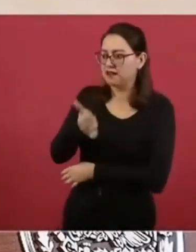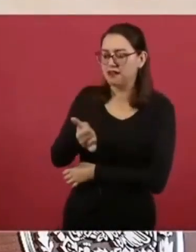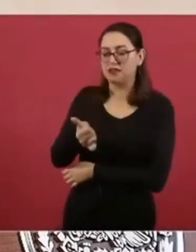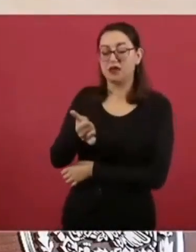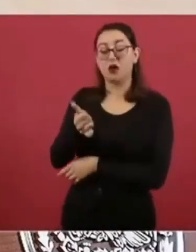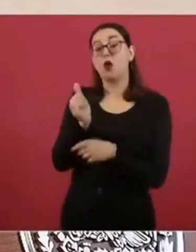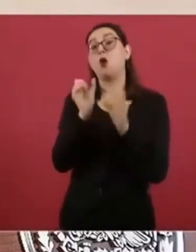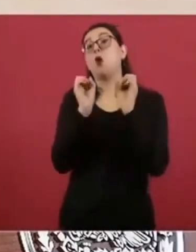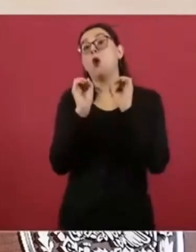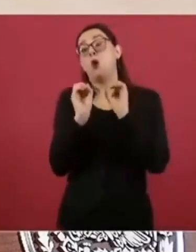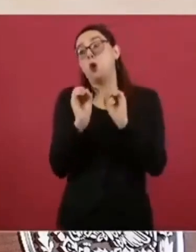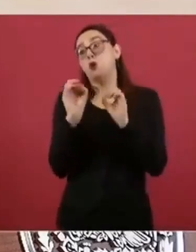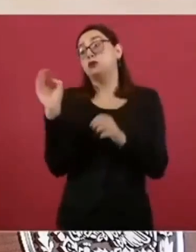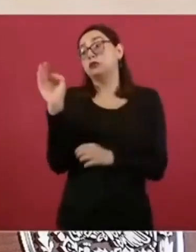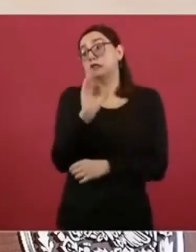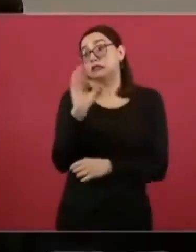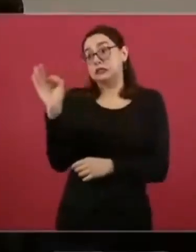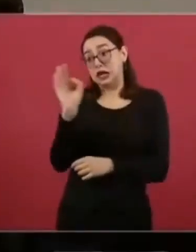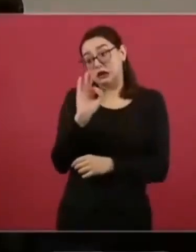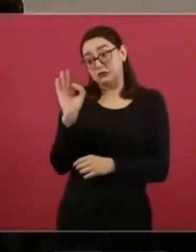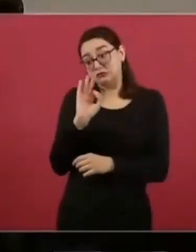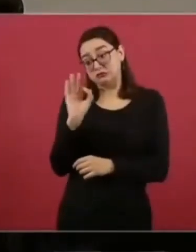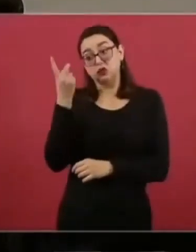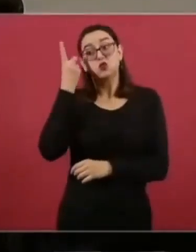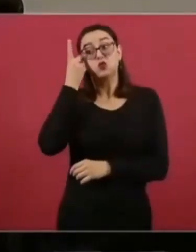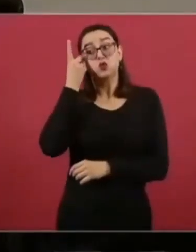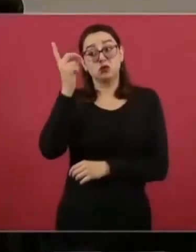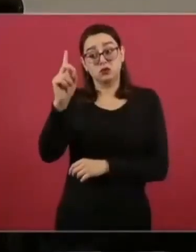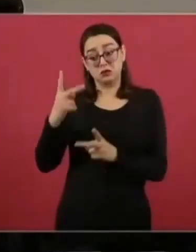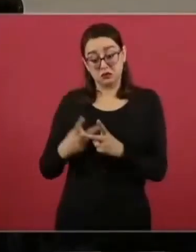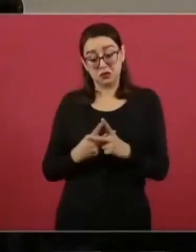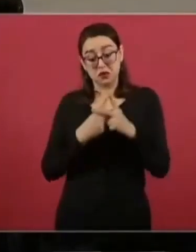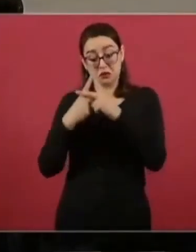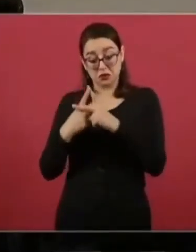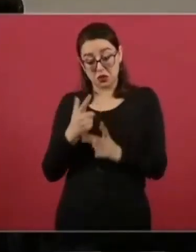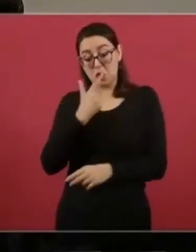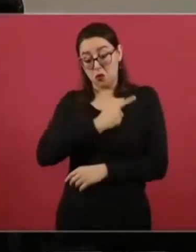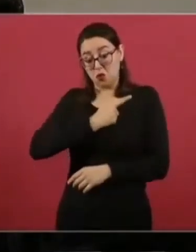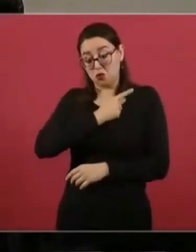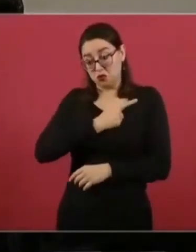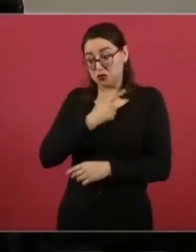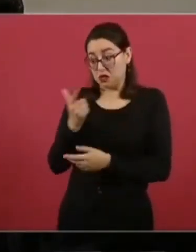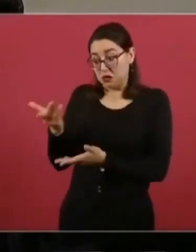Para que se lancen.